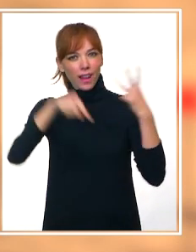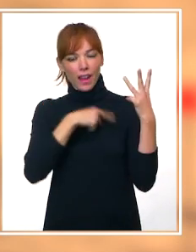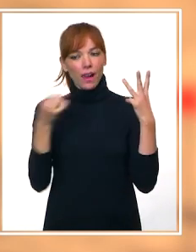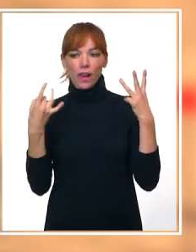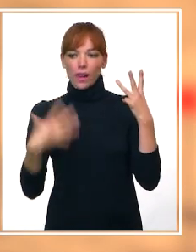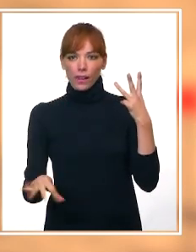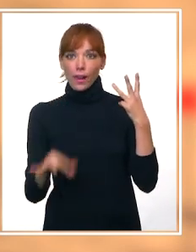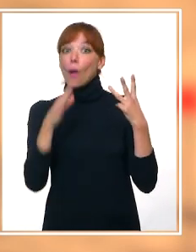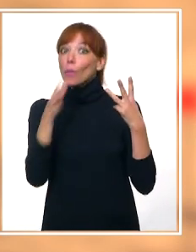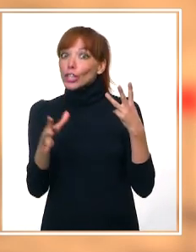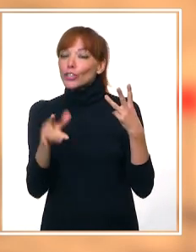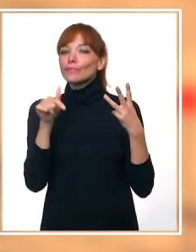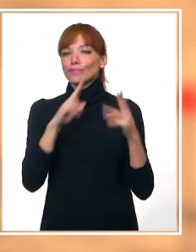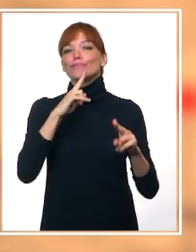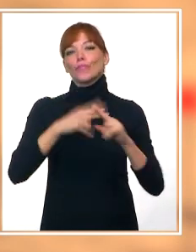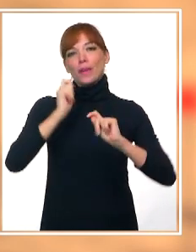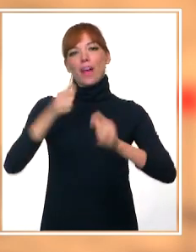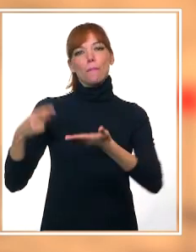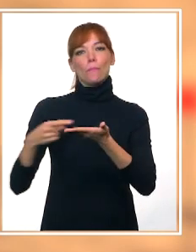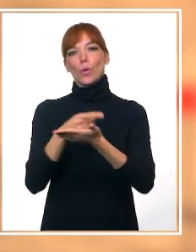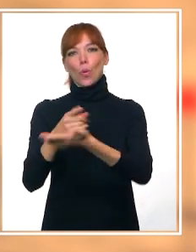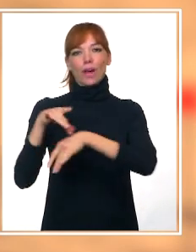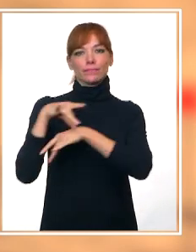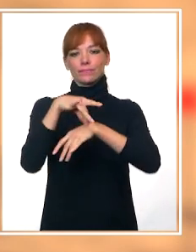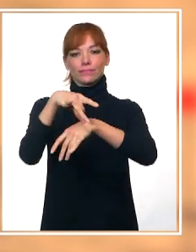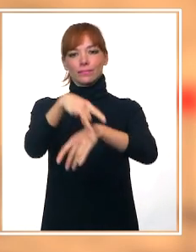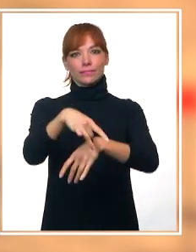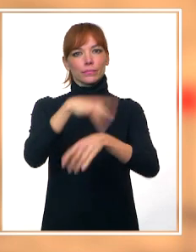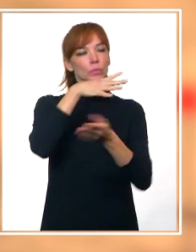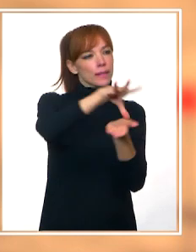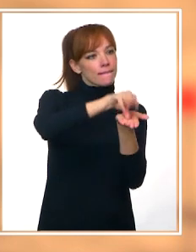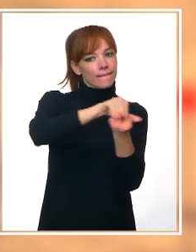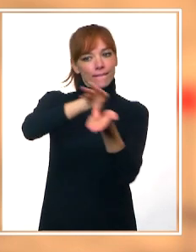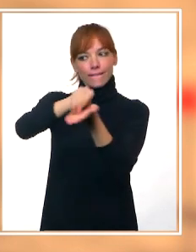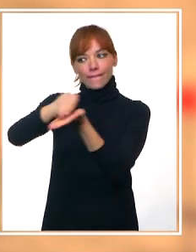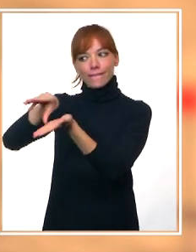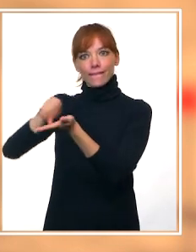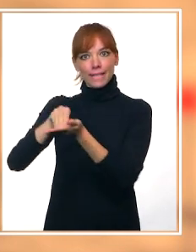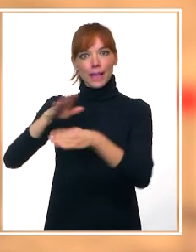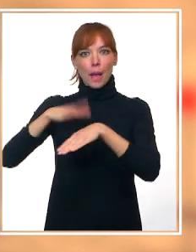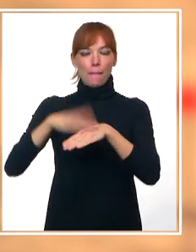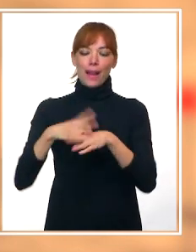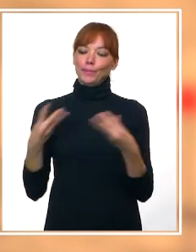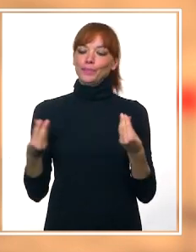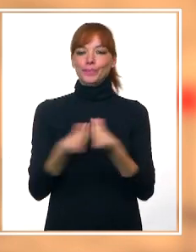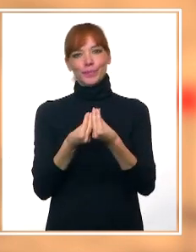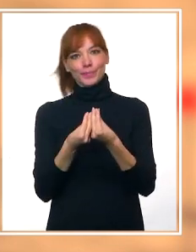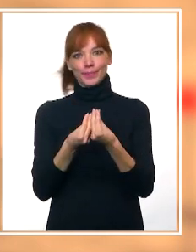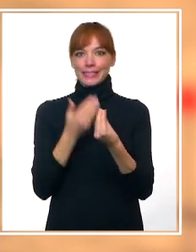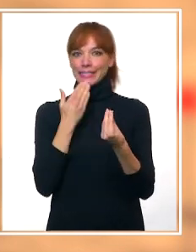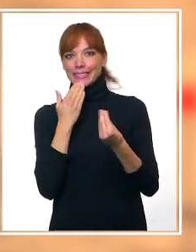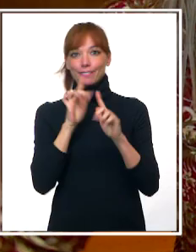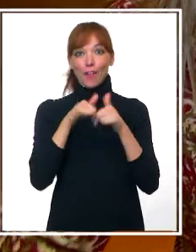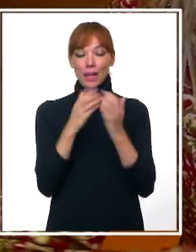tema se llama brújula, porque nos fuimos buscando como una brújula para encontrarnos, para darnos una guía, una guía familiar de apoyo, familiar.